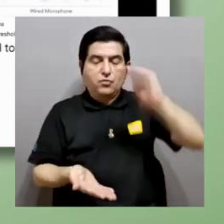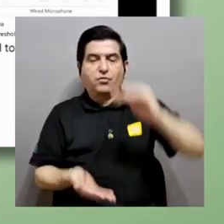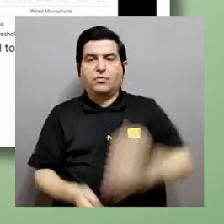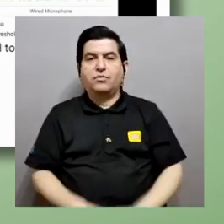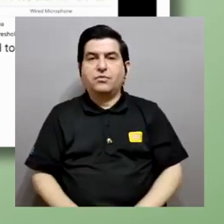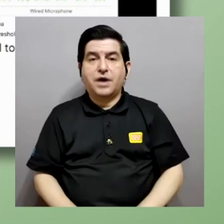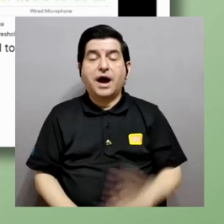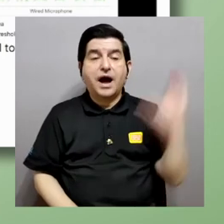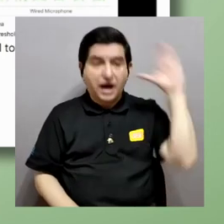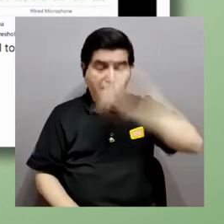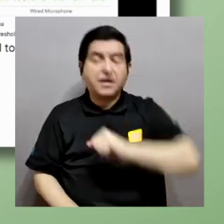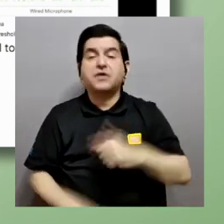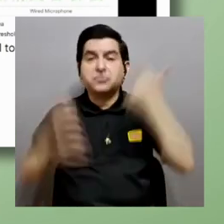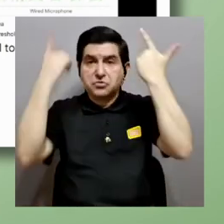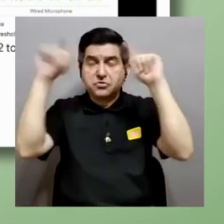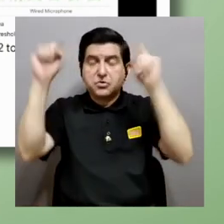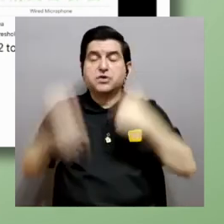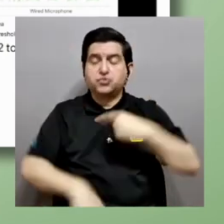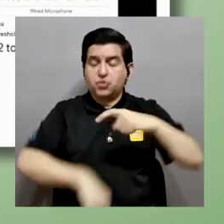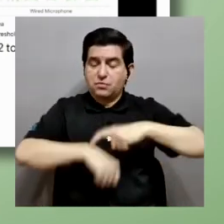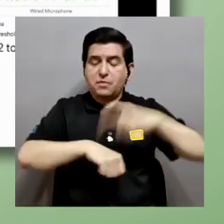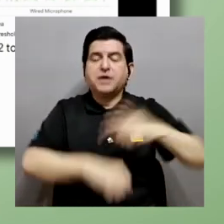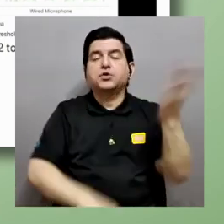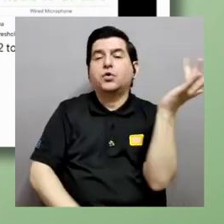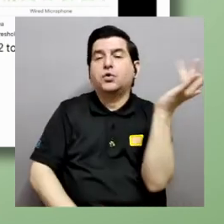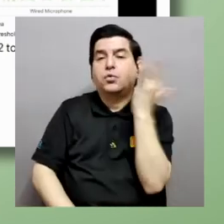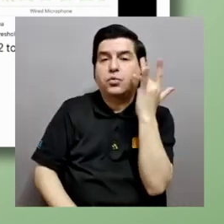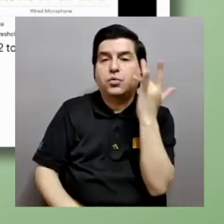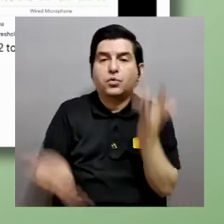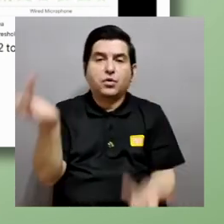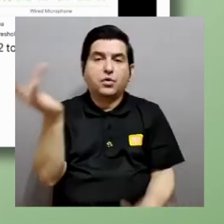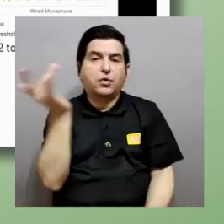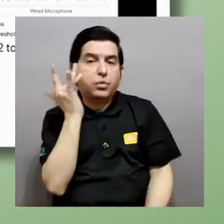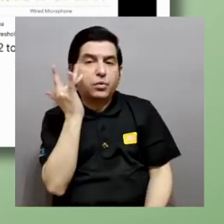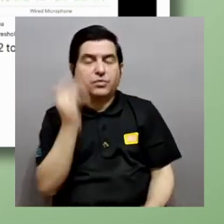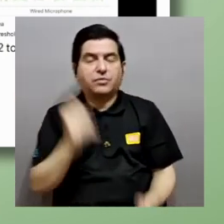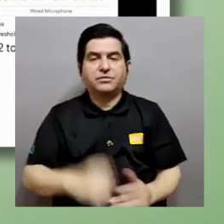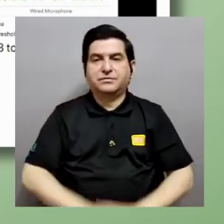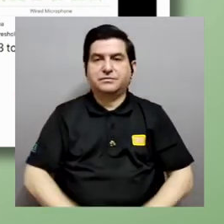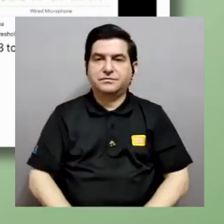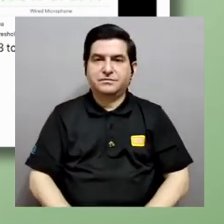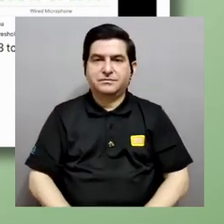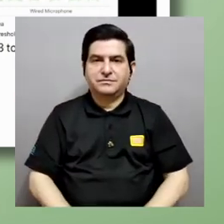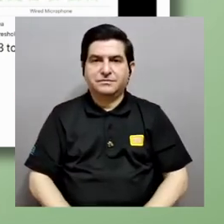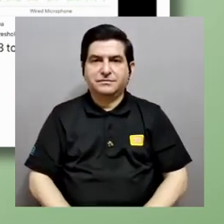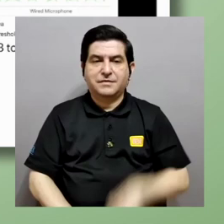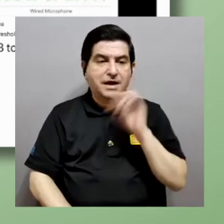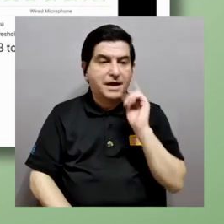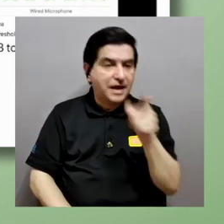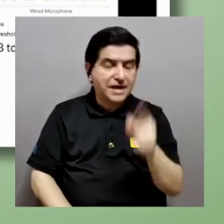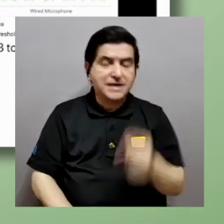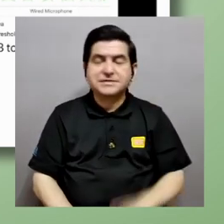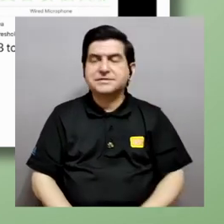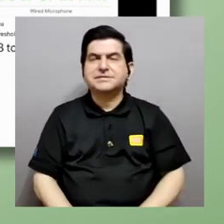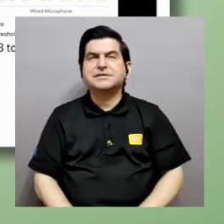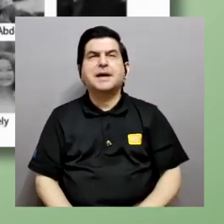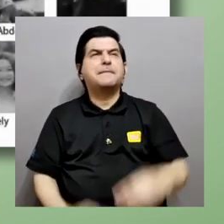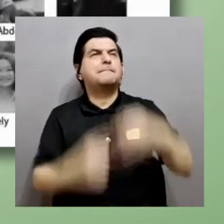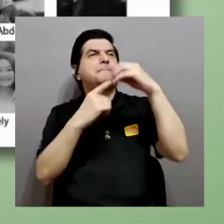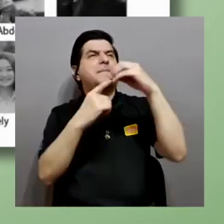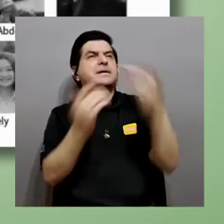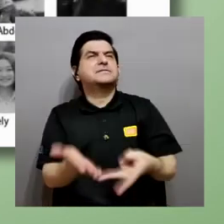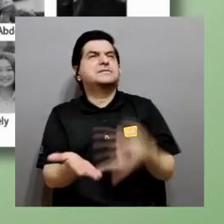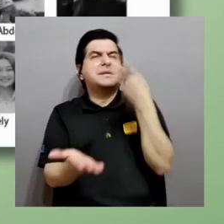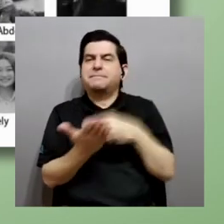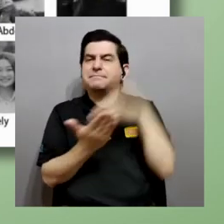indica que estamos detectando exitosamente cada vez que me toco la cara esto el valor mayor